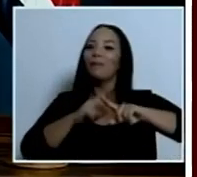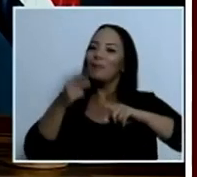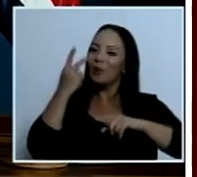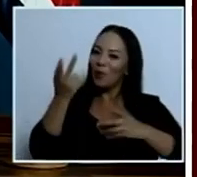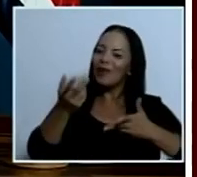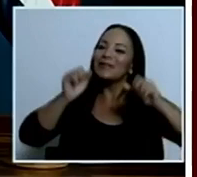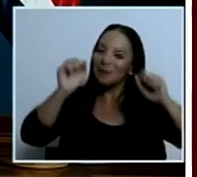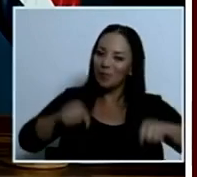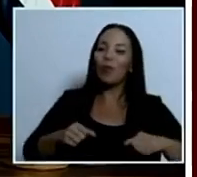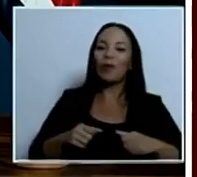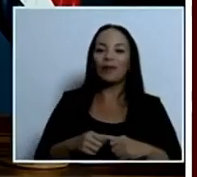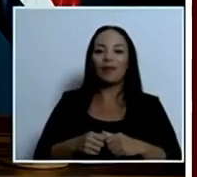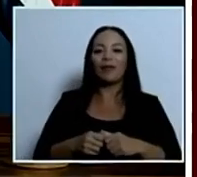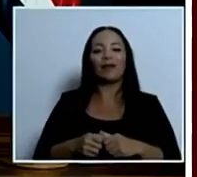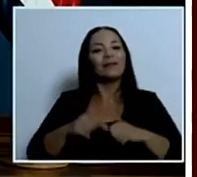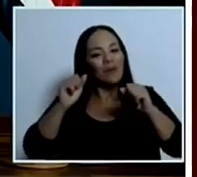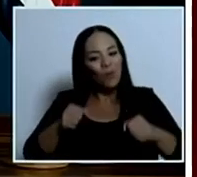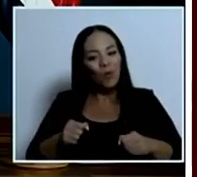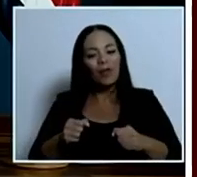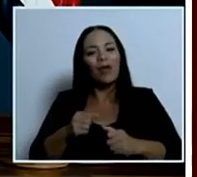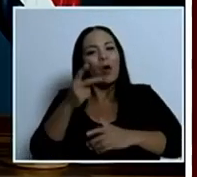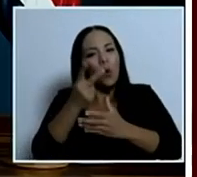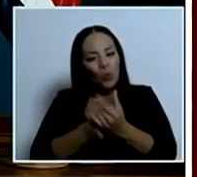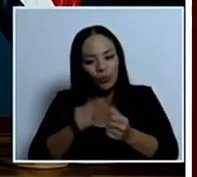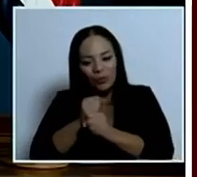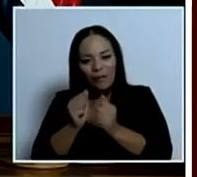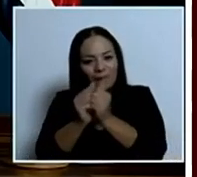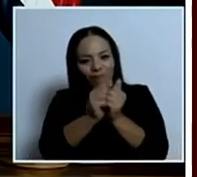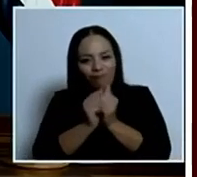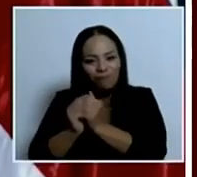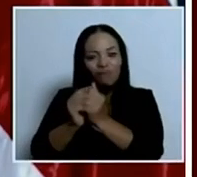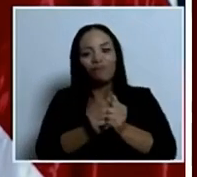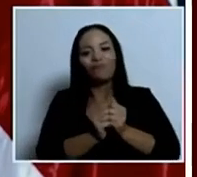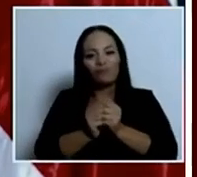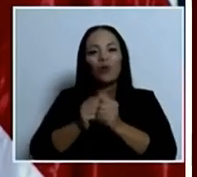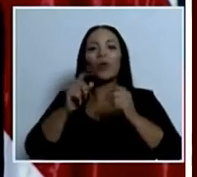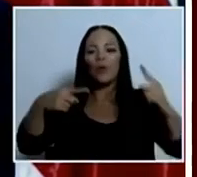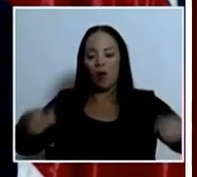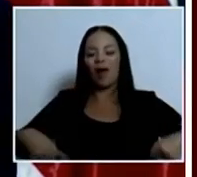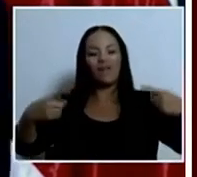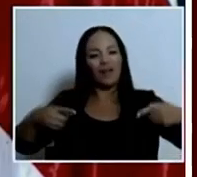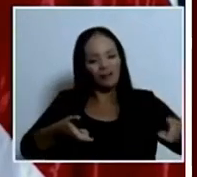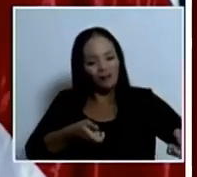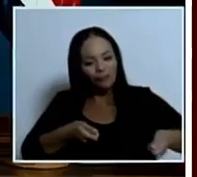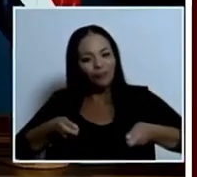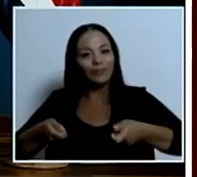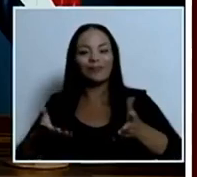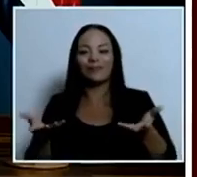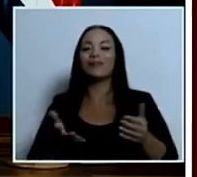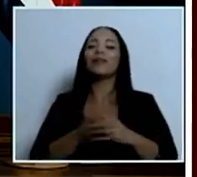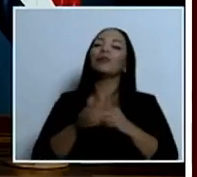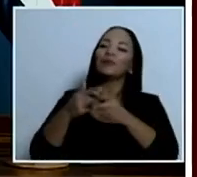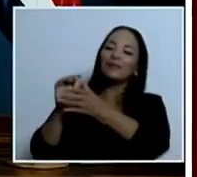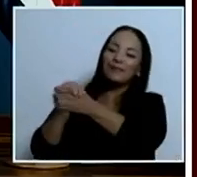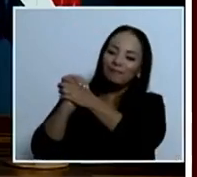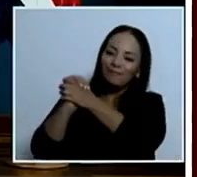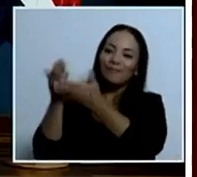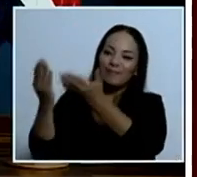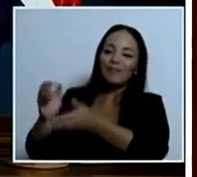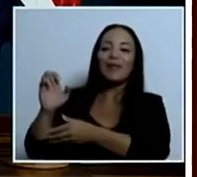jalar la carreta juntos, costarrizantes, y haciendo el trabajo bien. Lo felicito, don Erwin, aprovecho para felicitarlo,